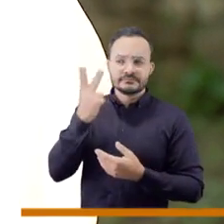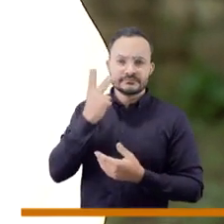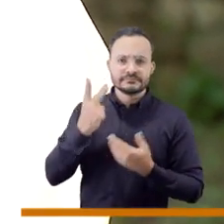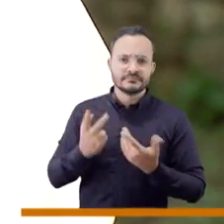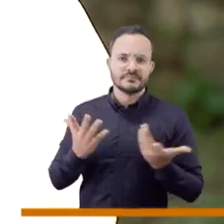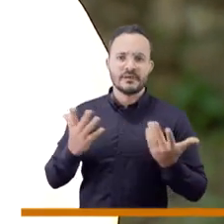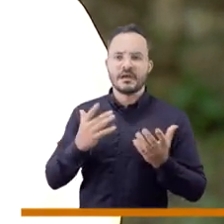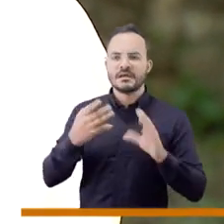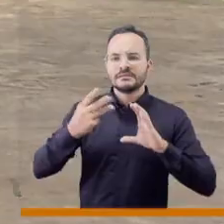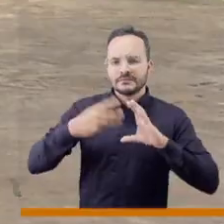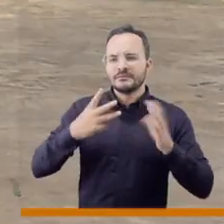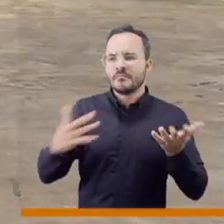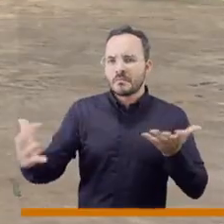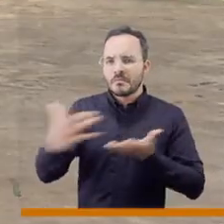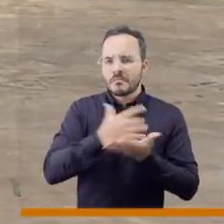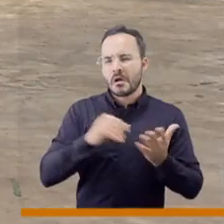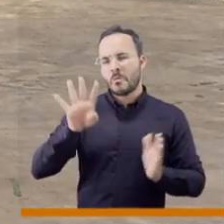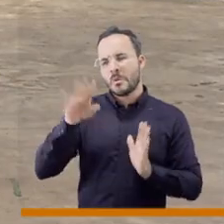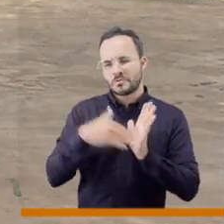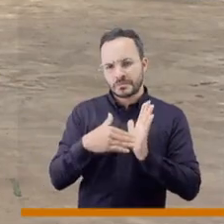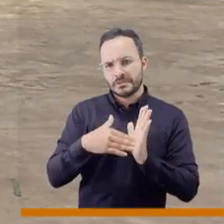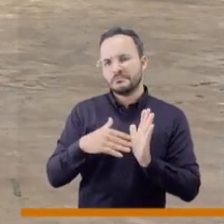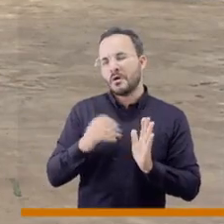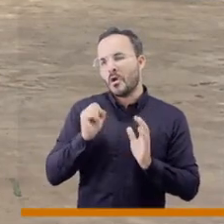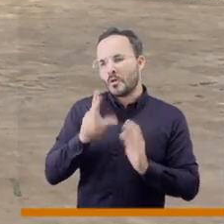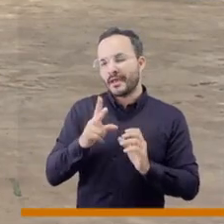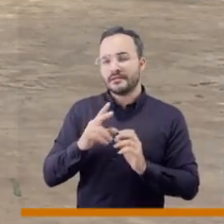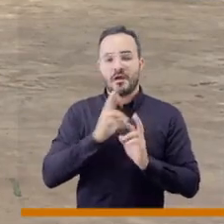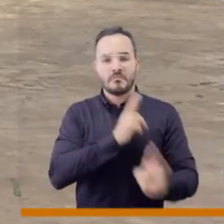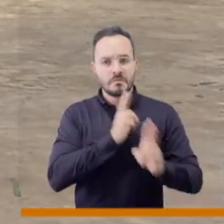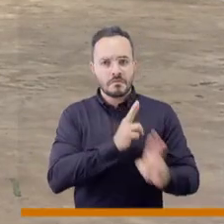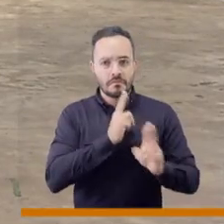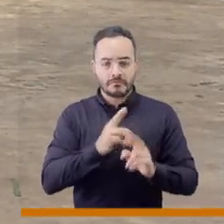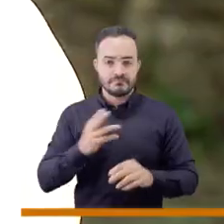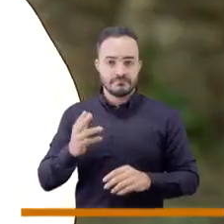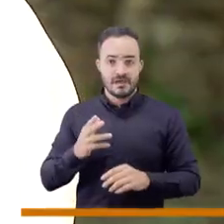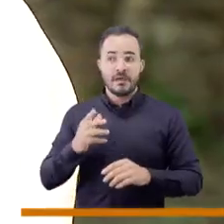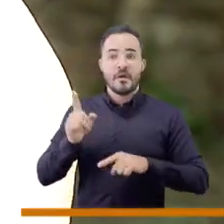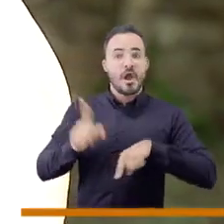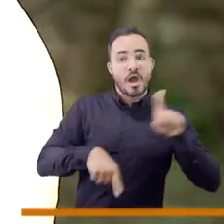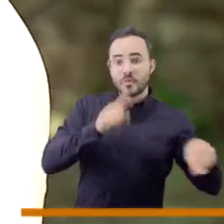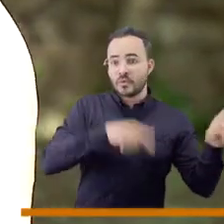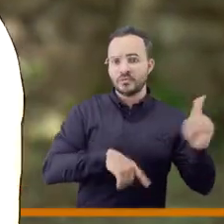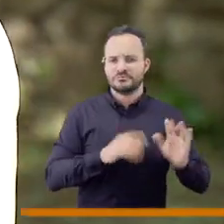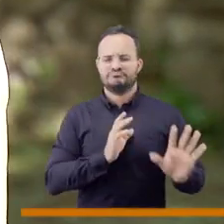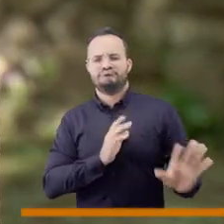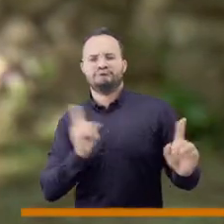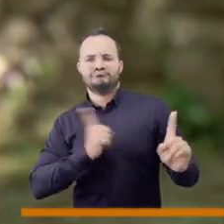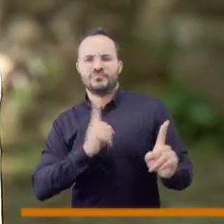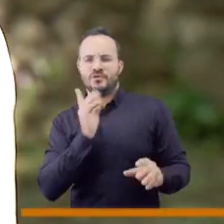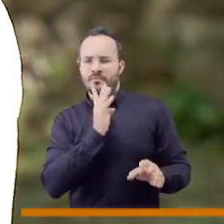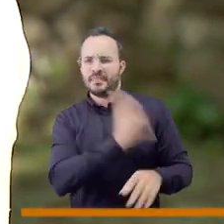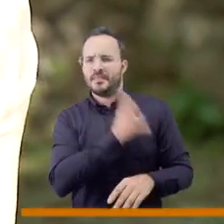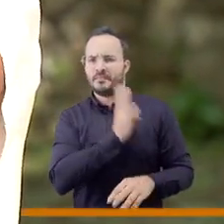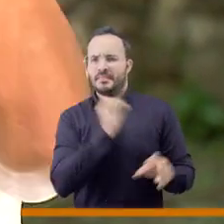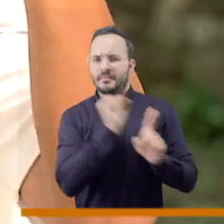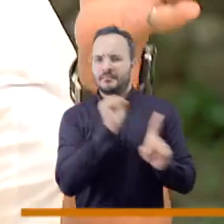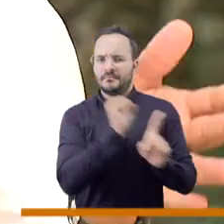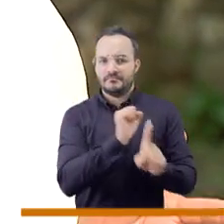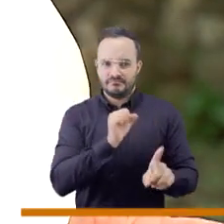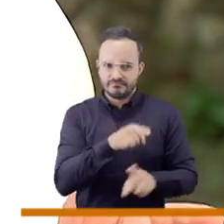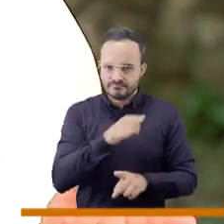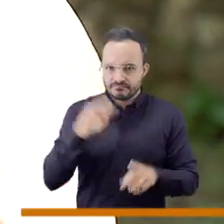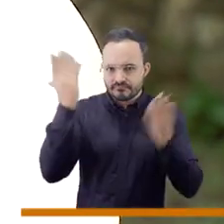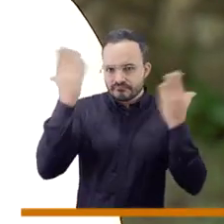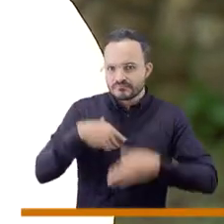ahora. Si vamos a años atrás, solo los censados eran cuatro mil y punta, pero sí se dejaban censar. Otros no